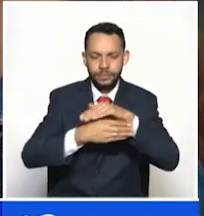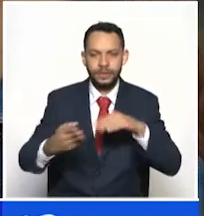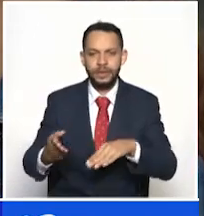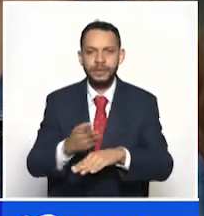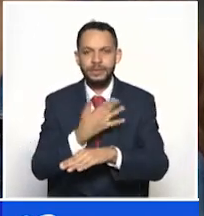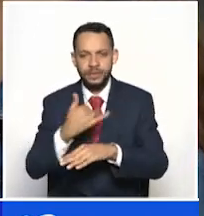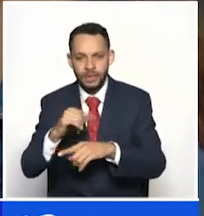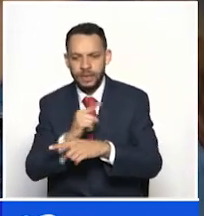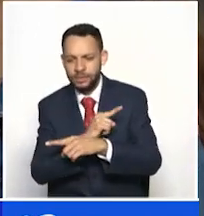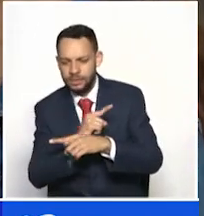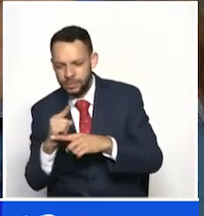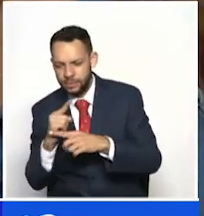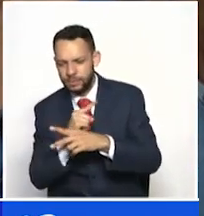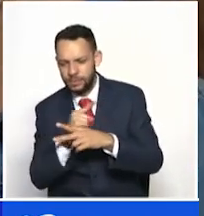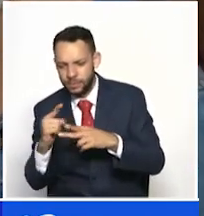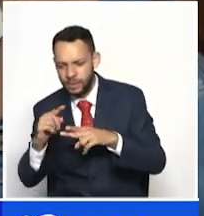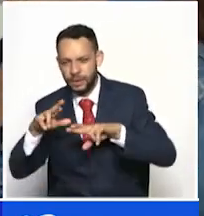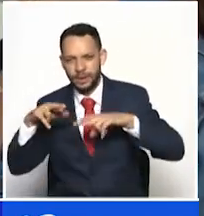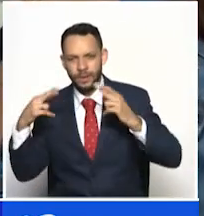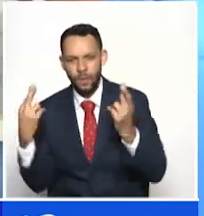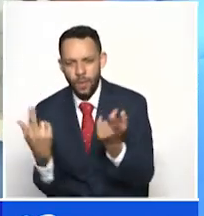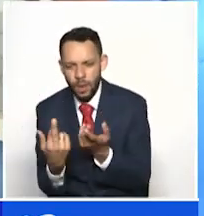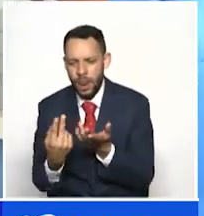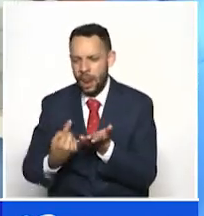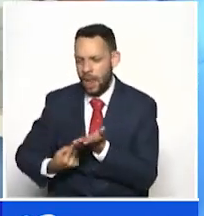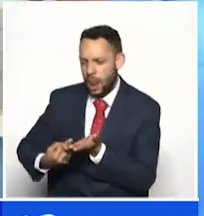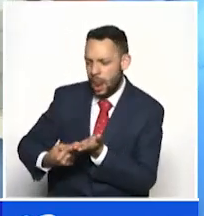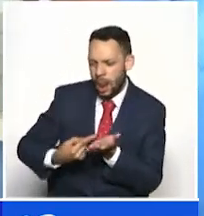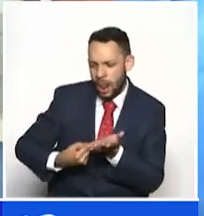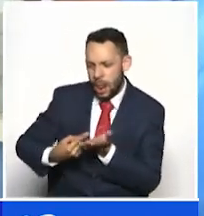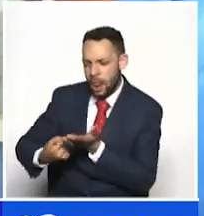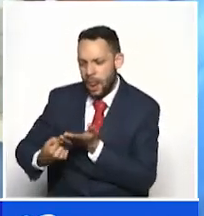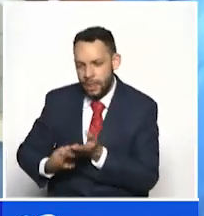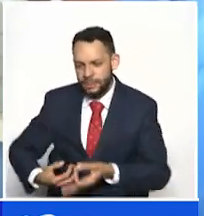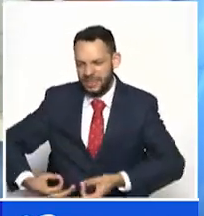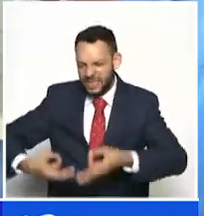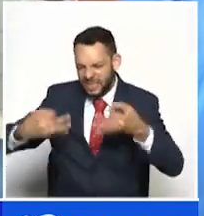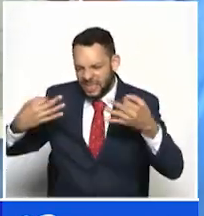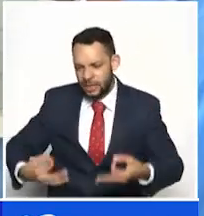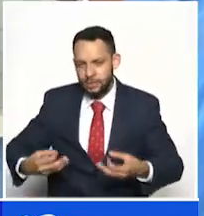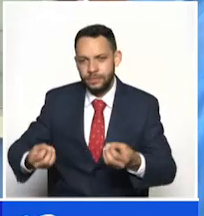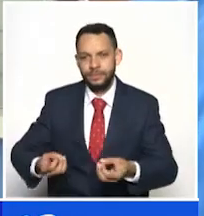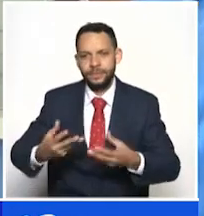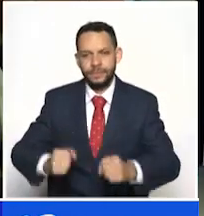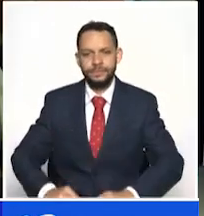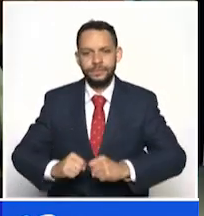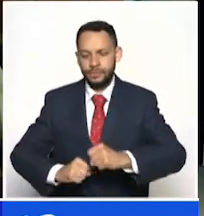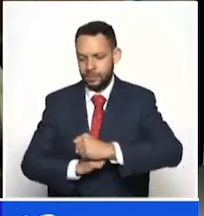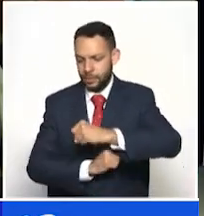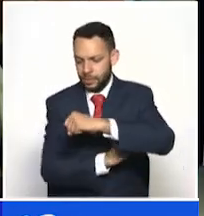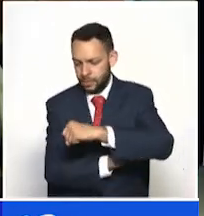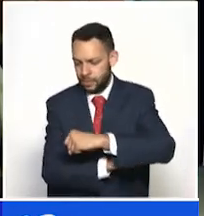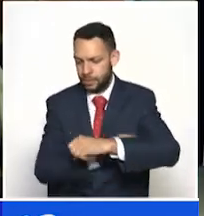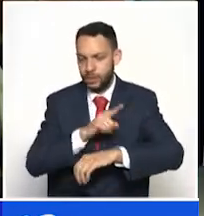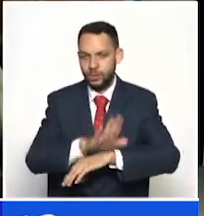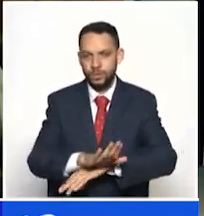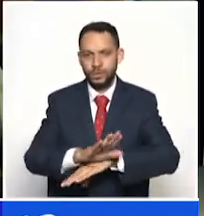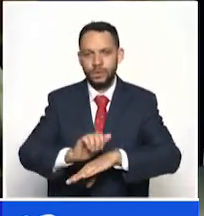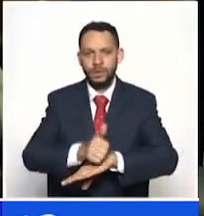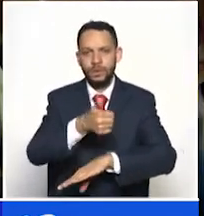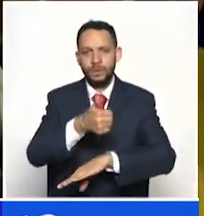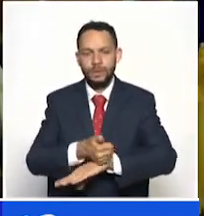una mesa de flujo de recursos que dará garantía El gerente del hospital San Cayetano de Marquetalia